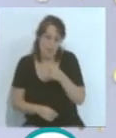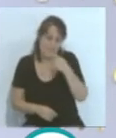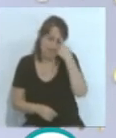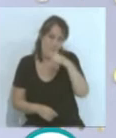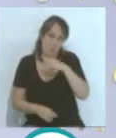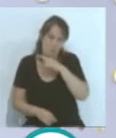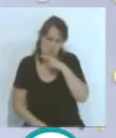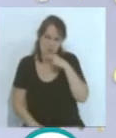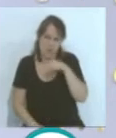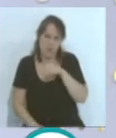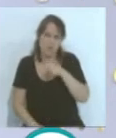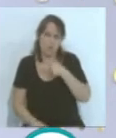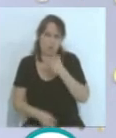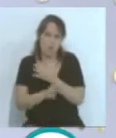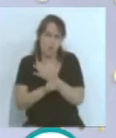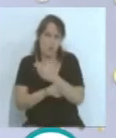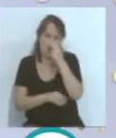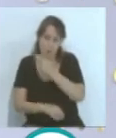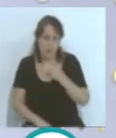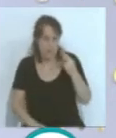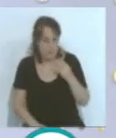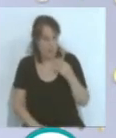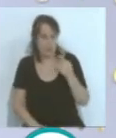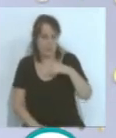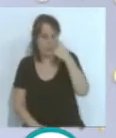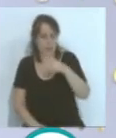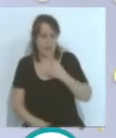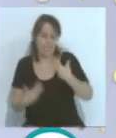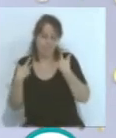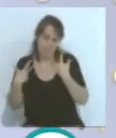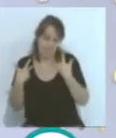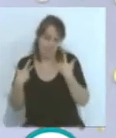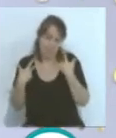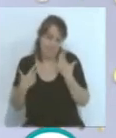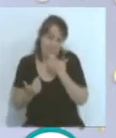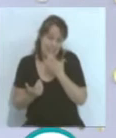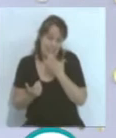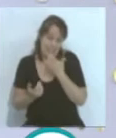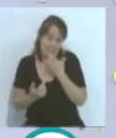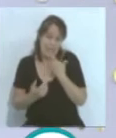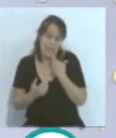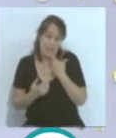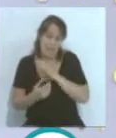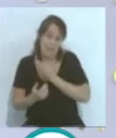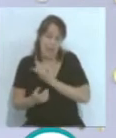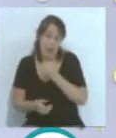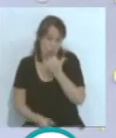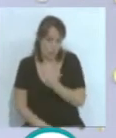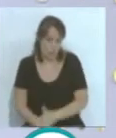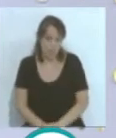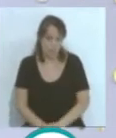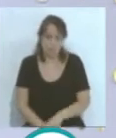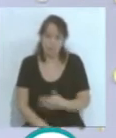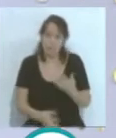jugador bastante comprometido con la causa y sabemos que lo pasa mal cada vez que no está al 100%. Pero bueno, tiene